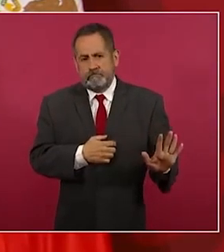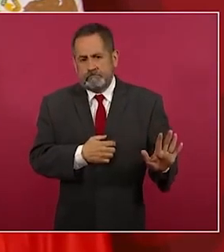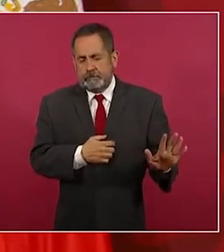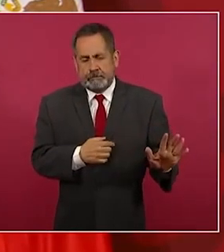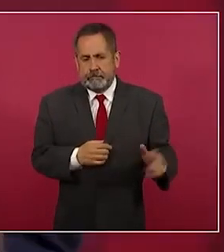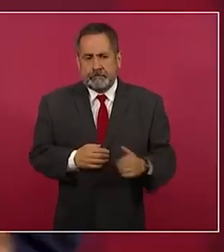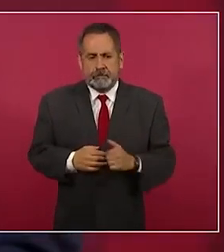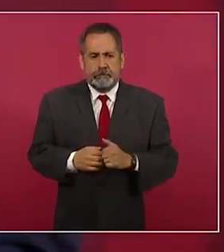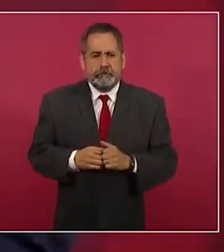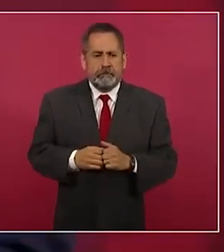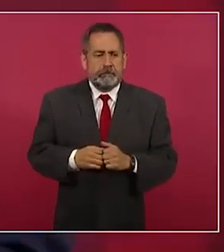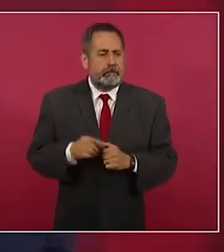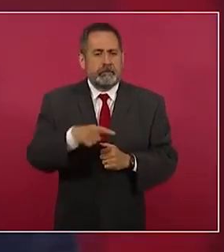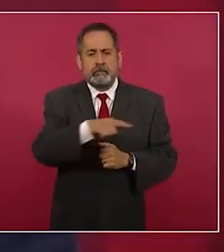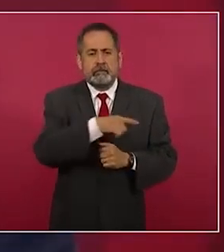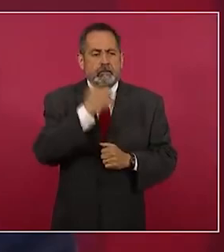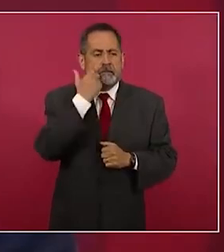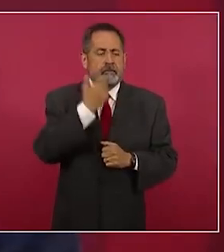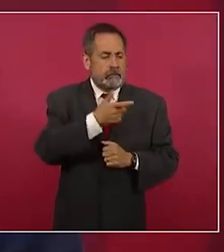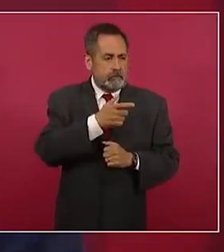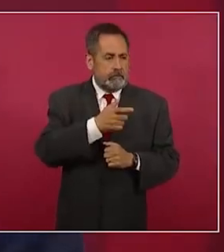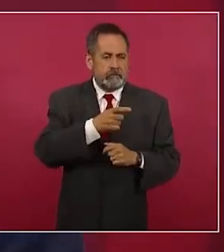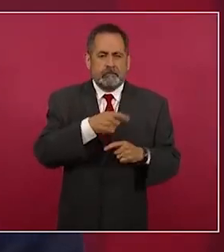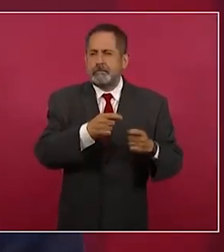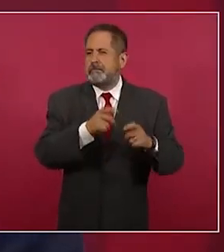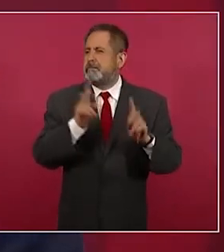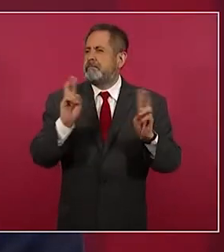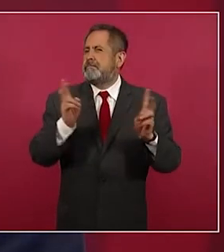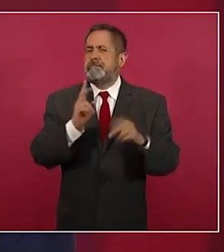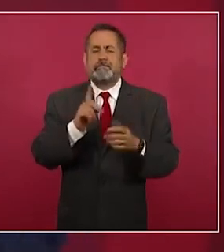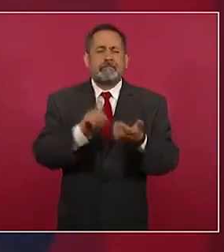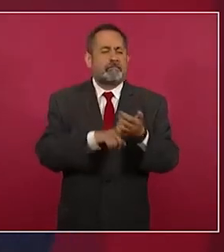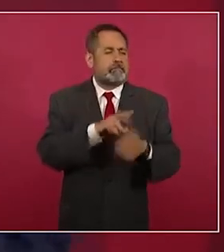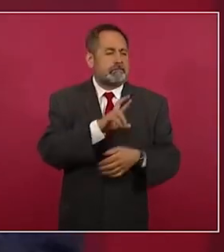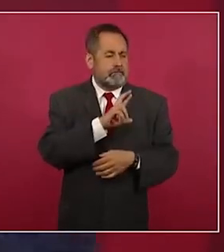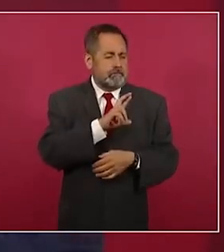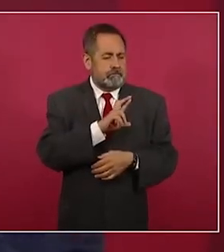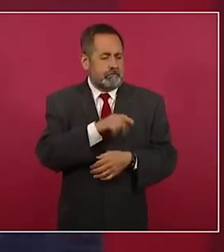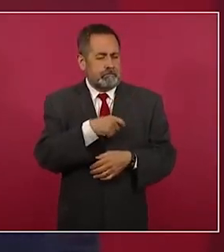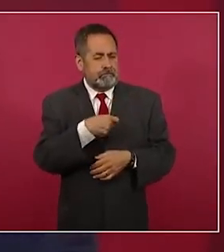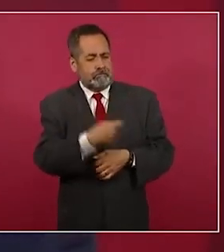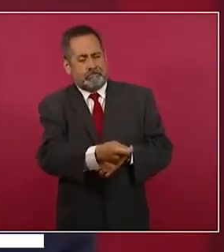alquilan a